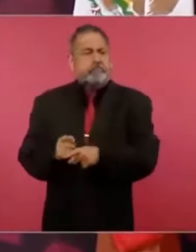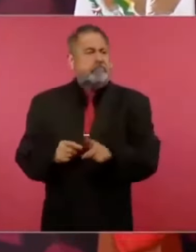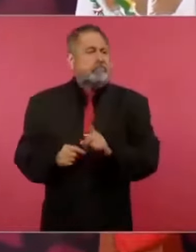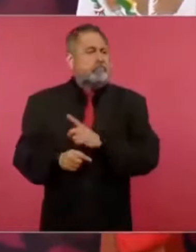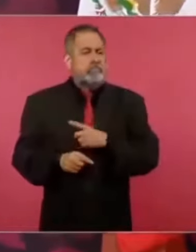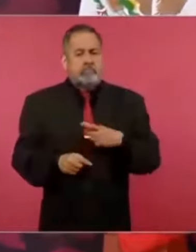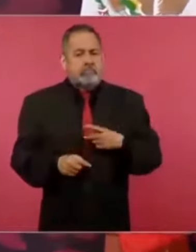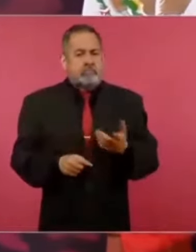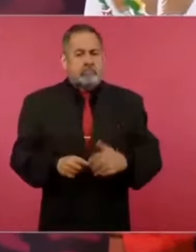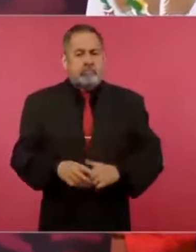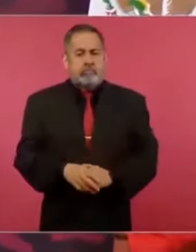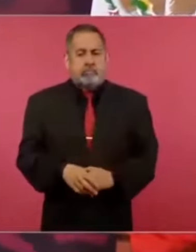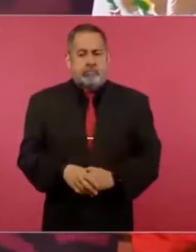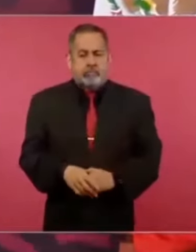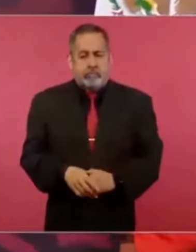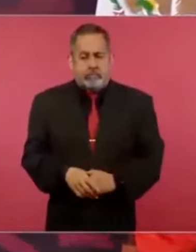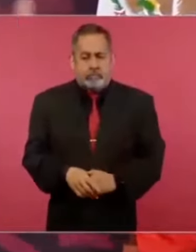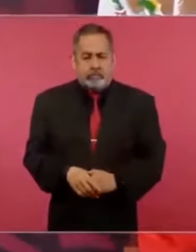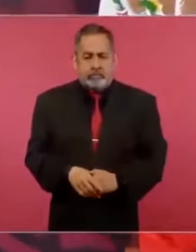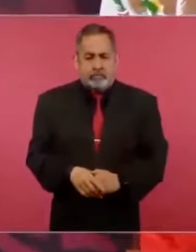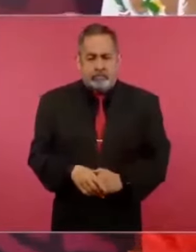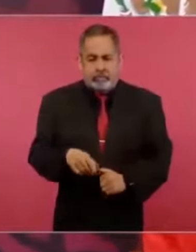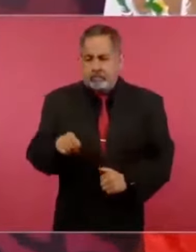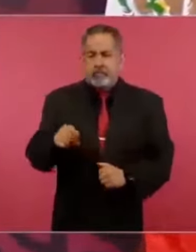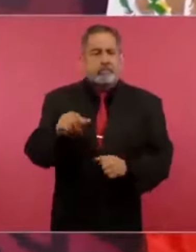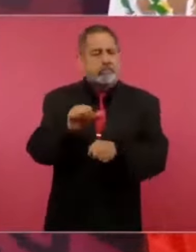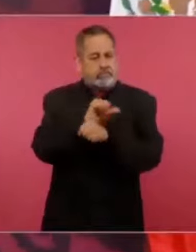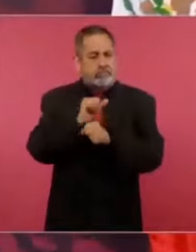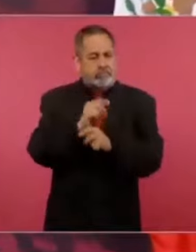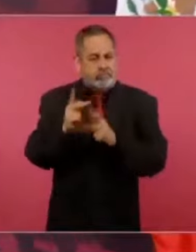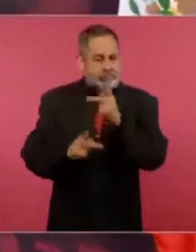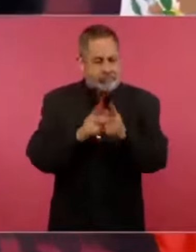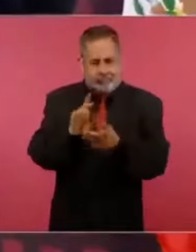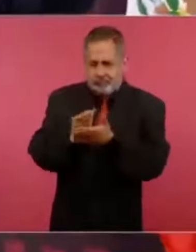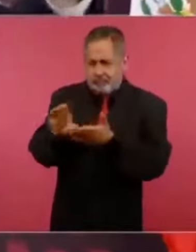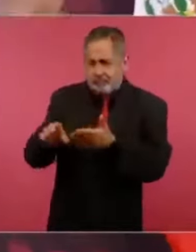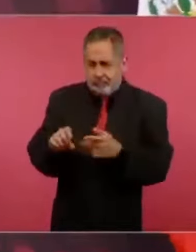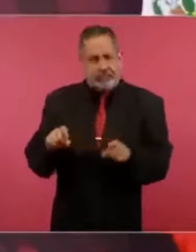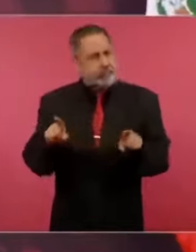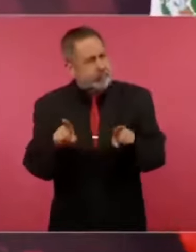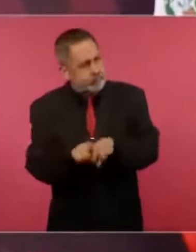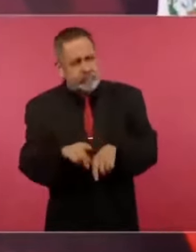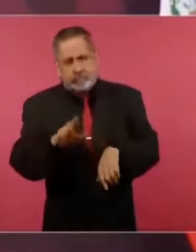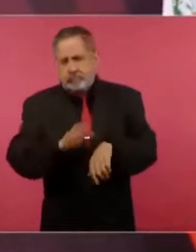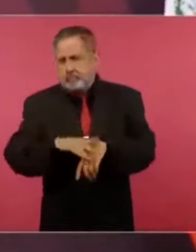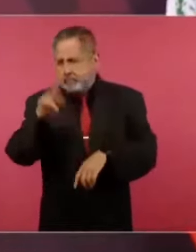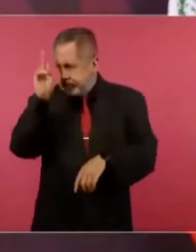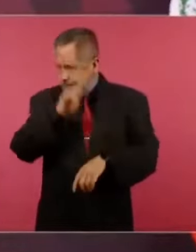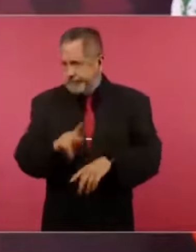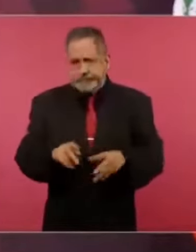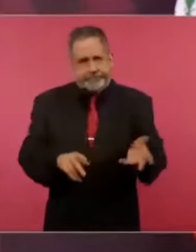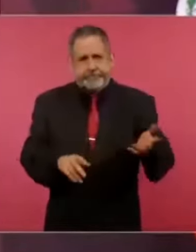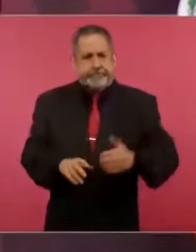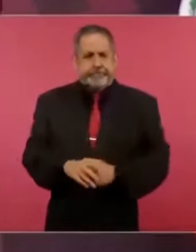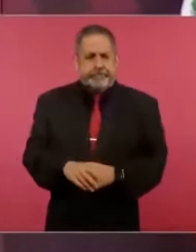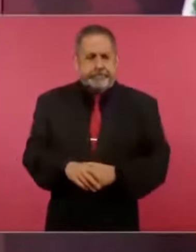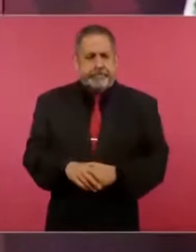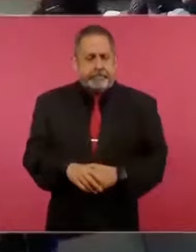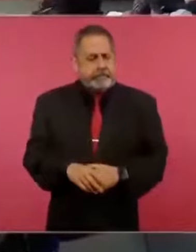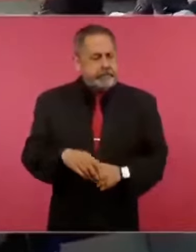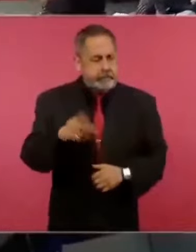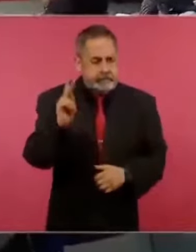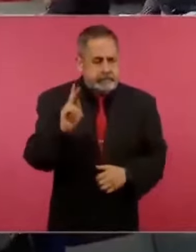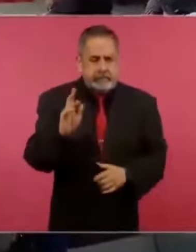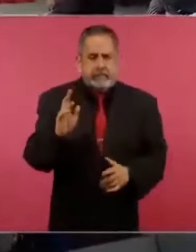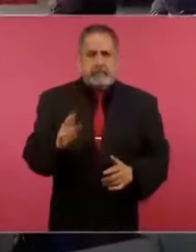Y esto de los créditos de los coches, otra cosa. Pero no crean